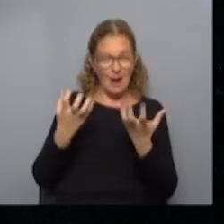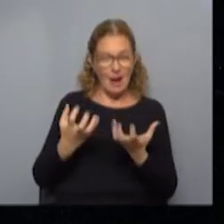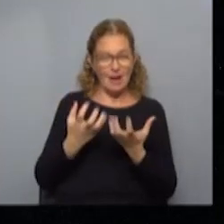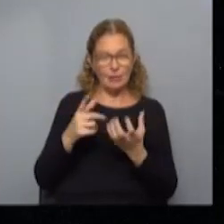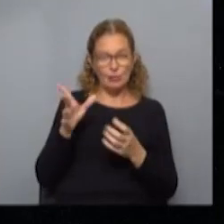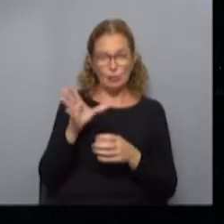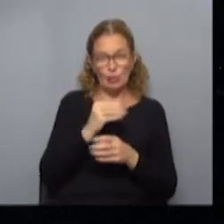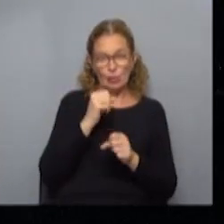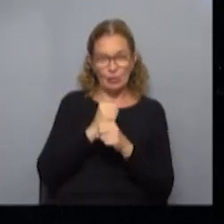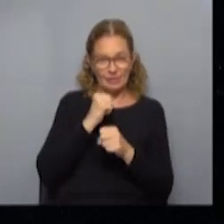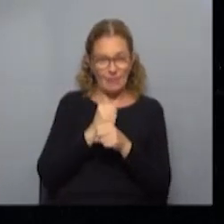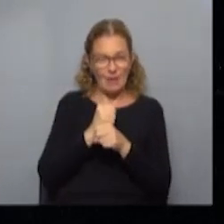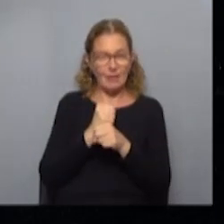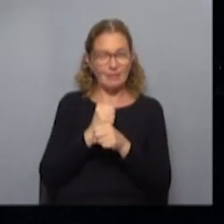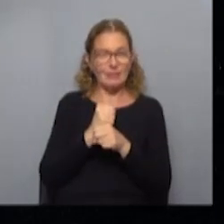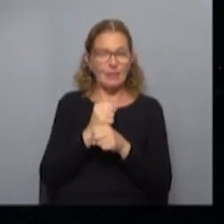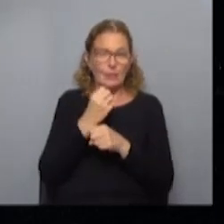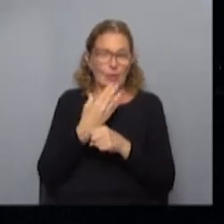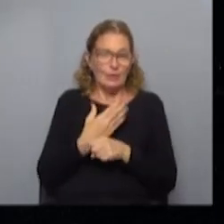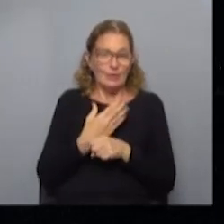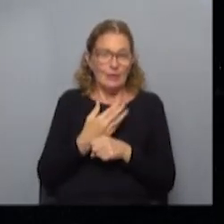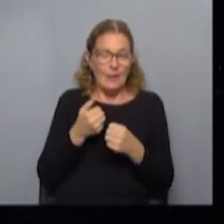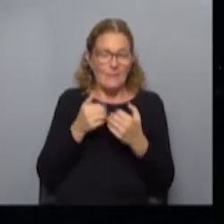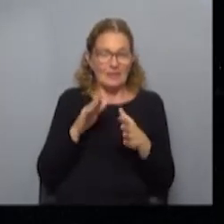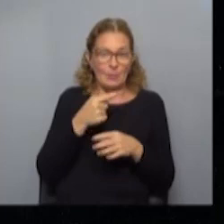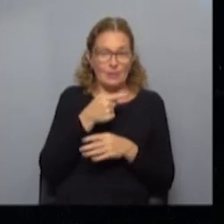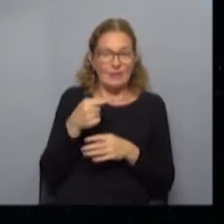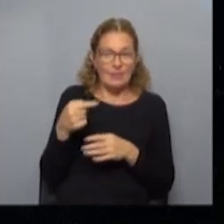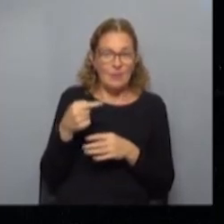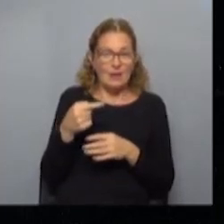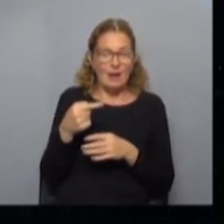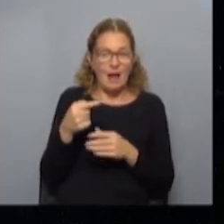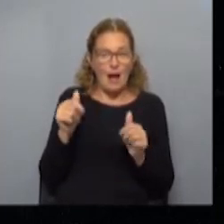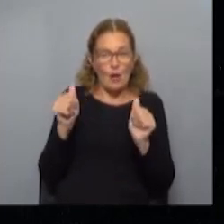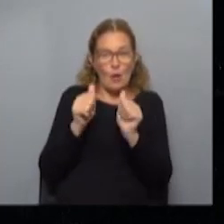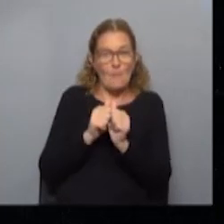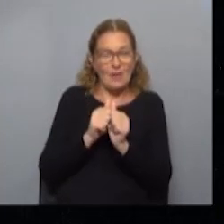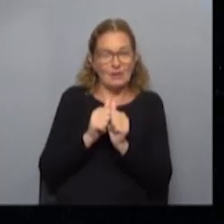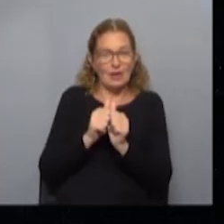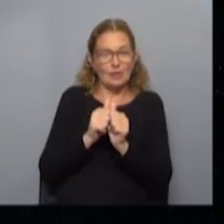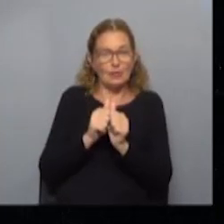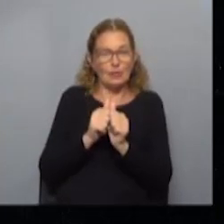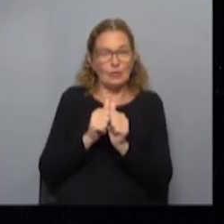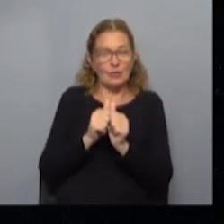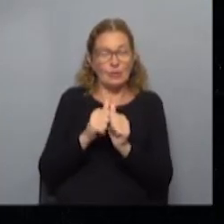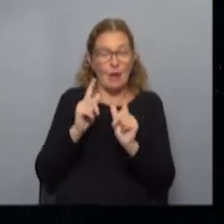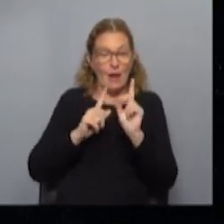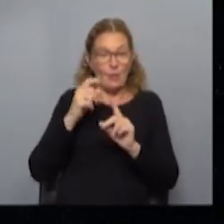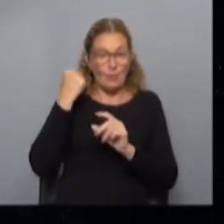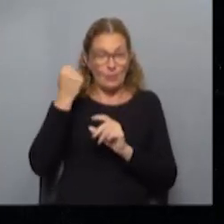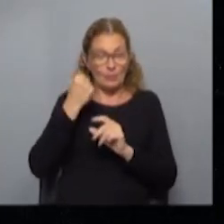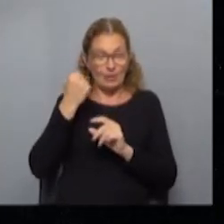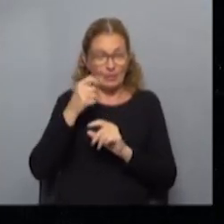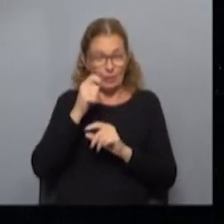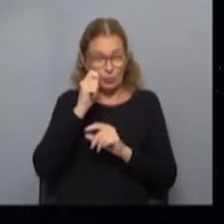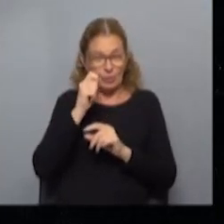trabajan los centros termales. Y bueno, empezamos esta semana acompañando sobre todo que esto es un factor fundamental en